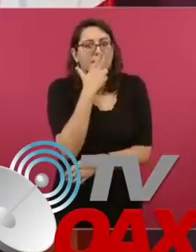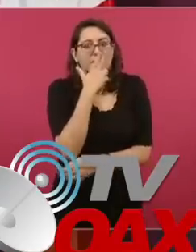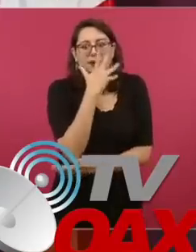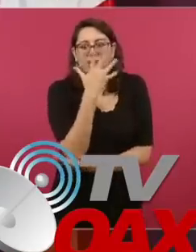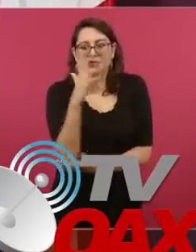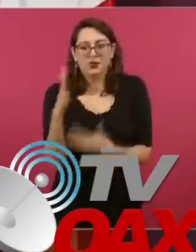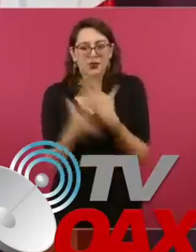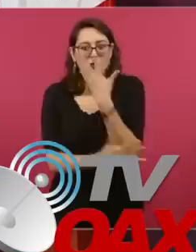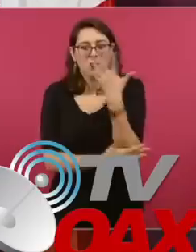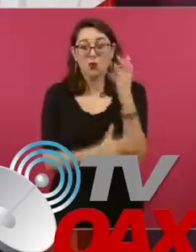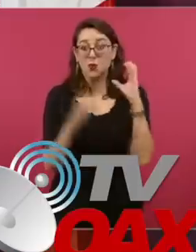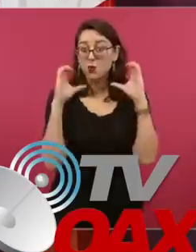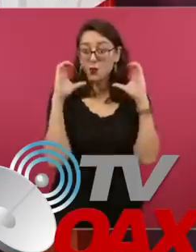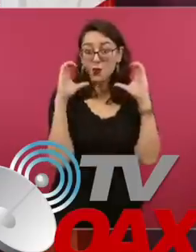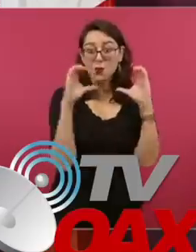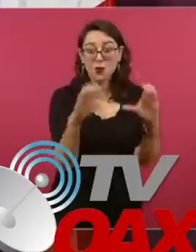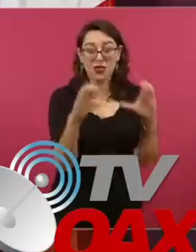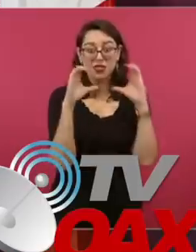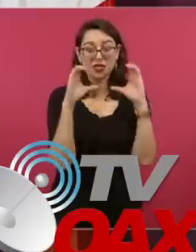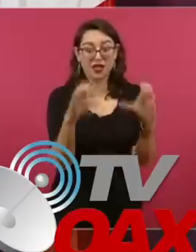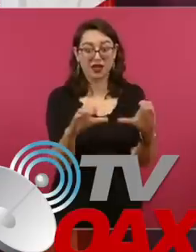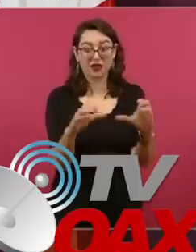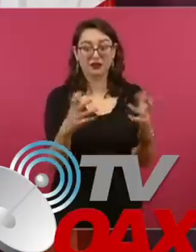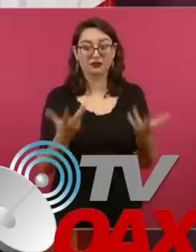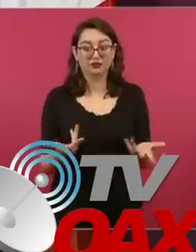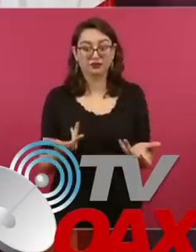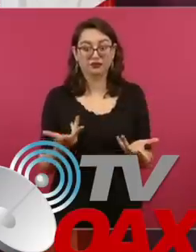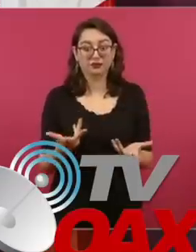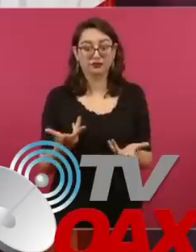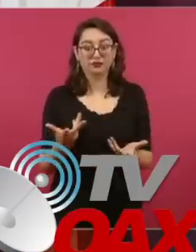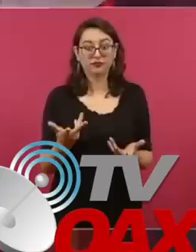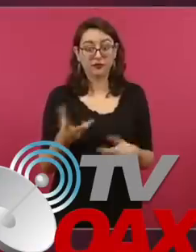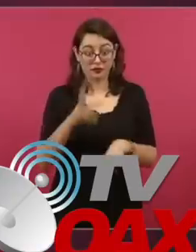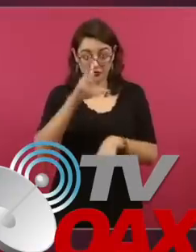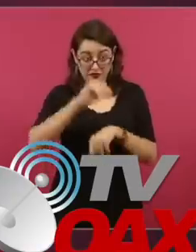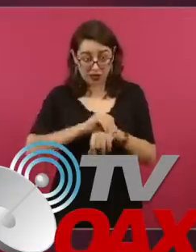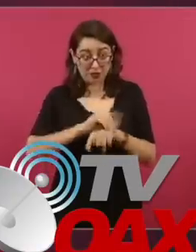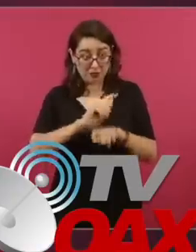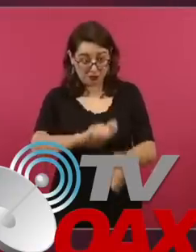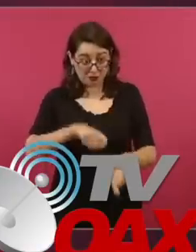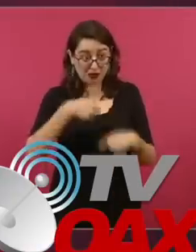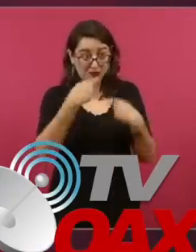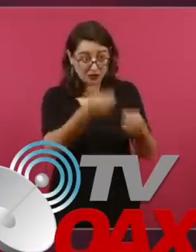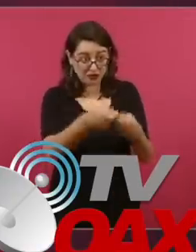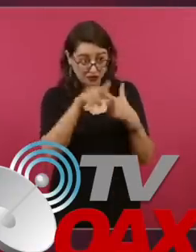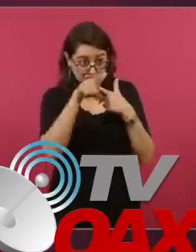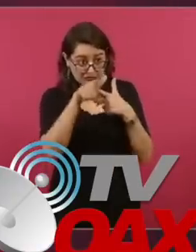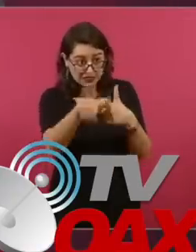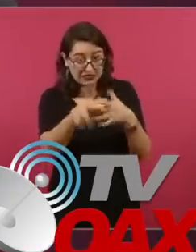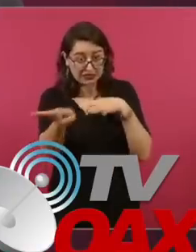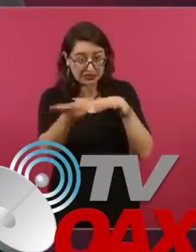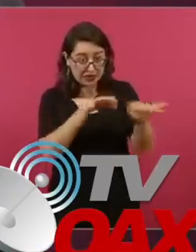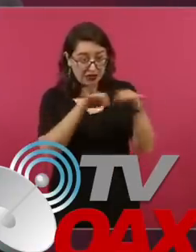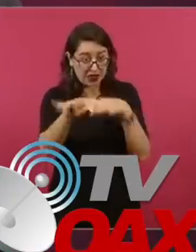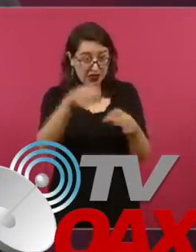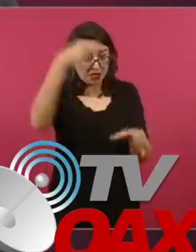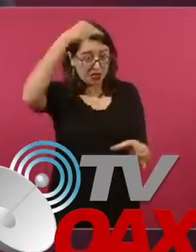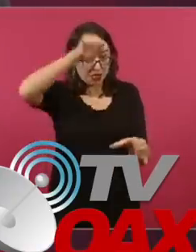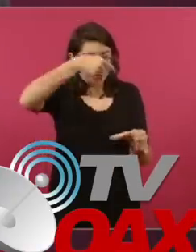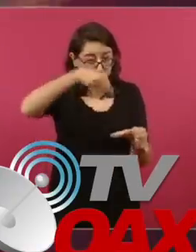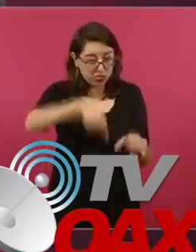les otorgue a ellos ni a ninguna empresa